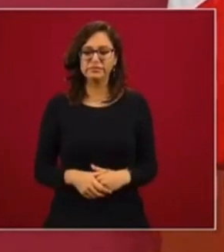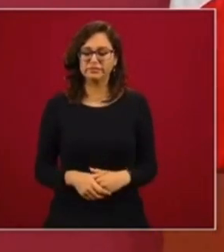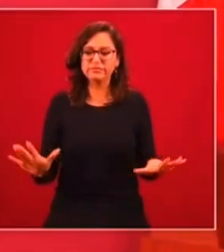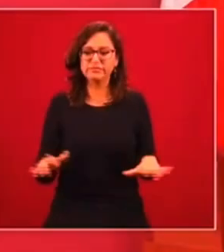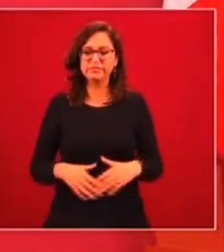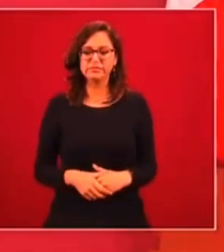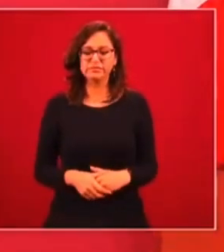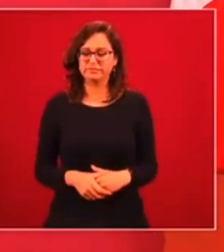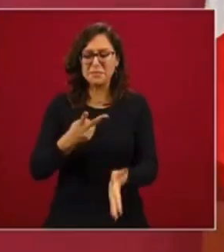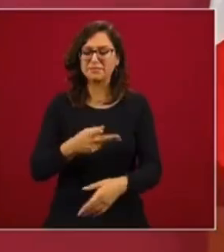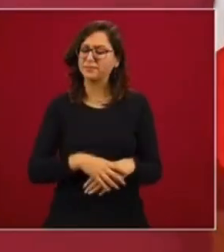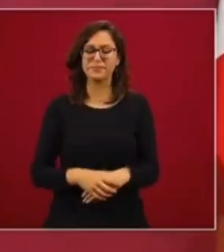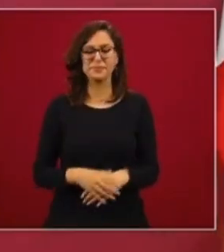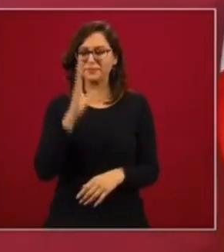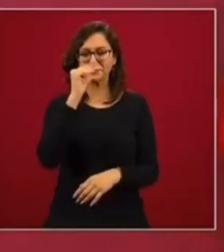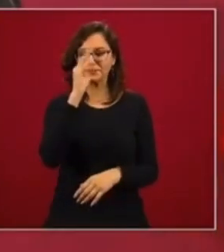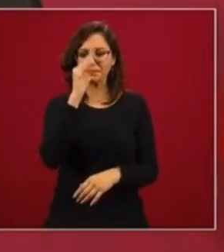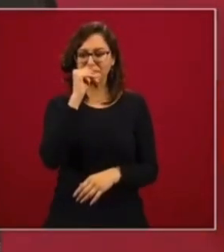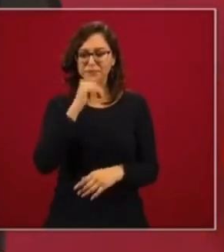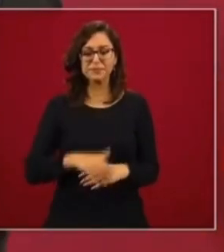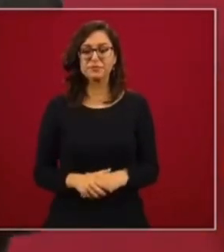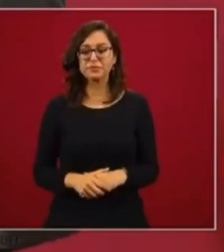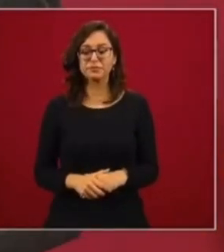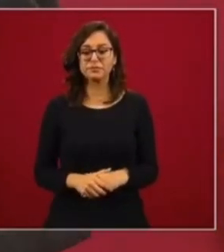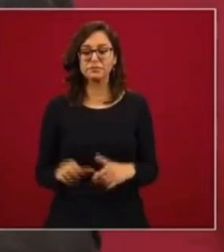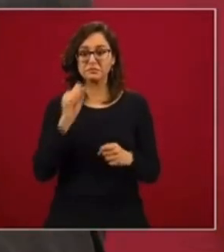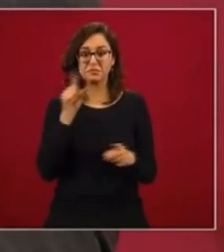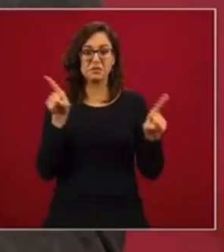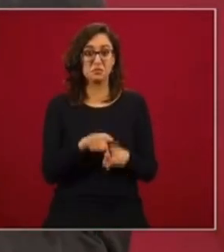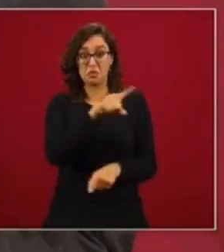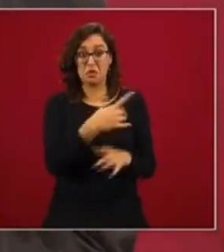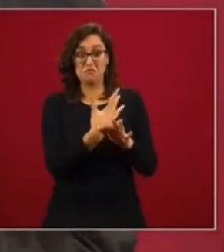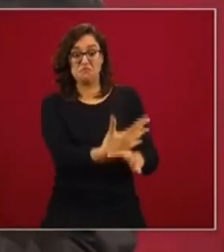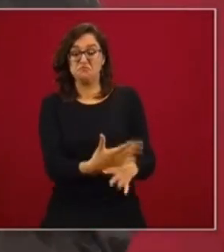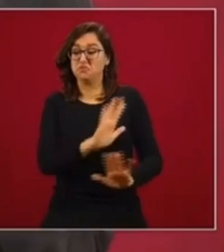No se puede mentir. No se puede mentir. No se puede hacer juicios sumarios.